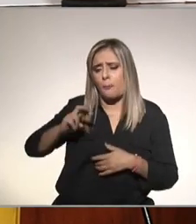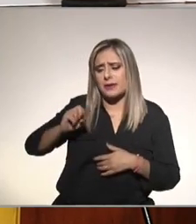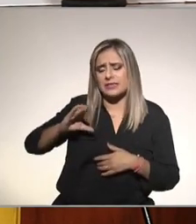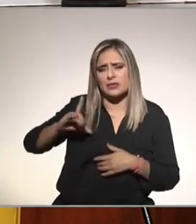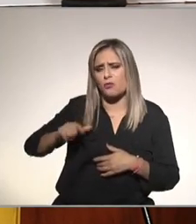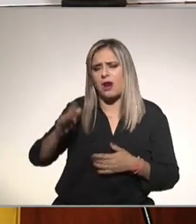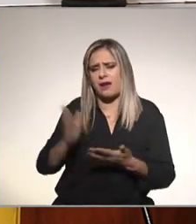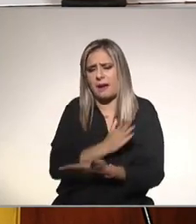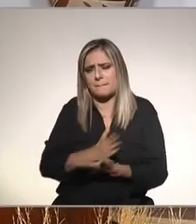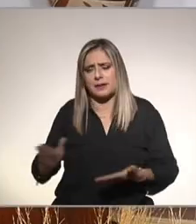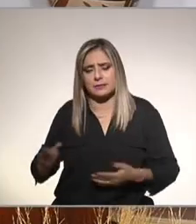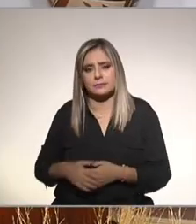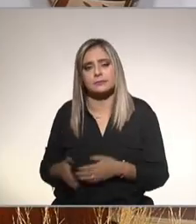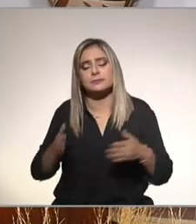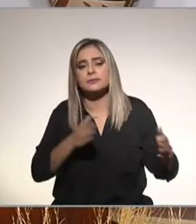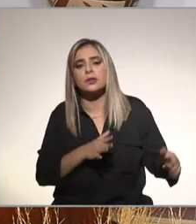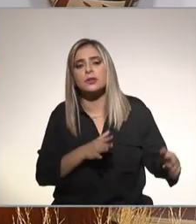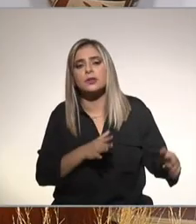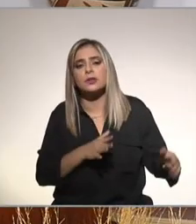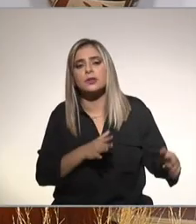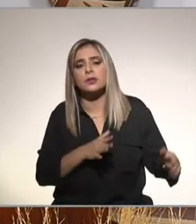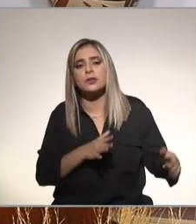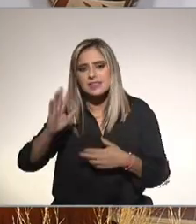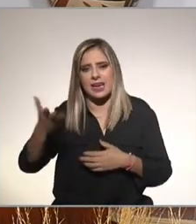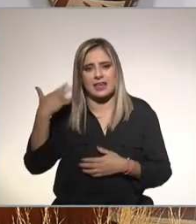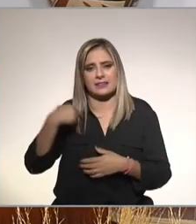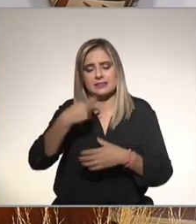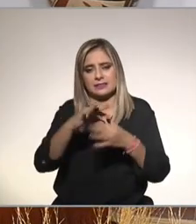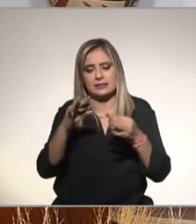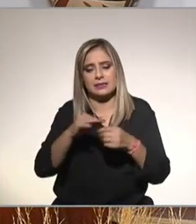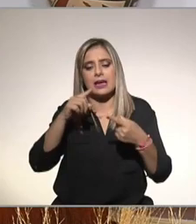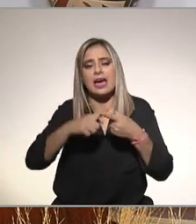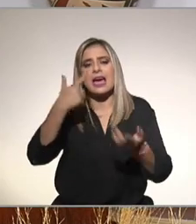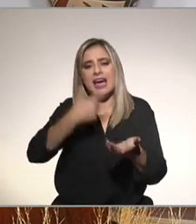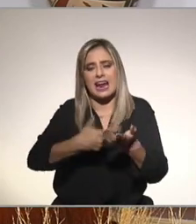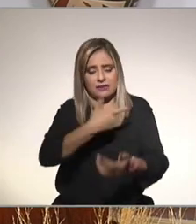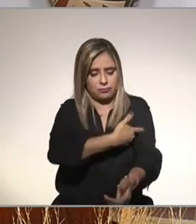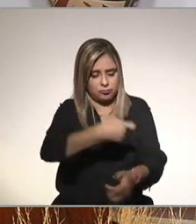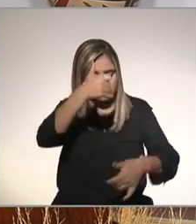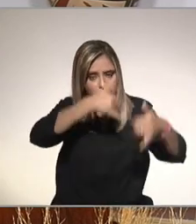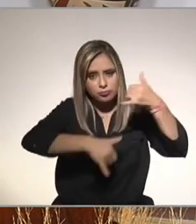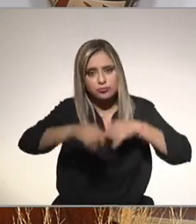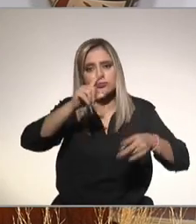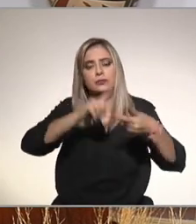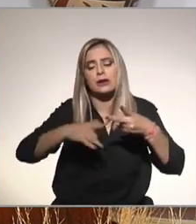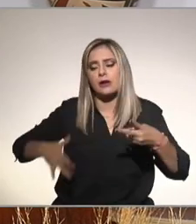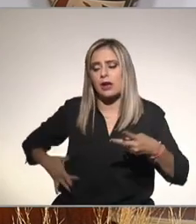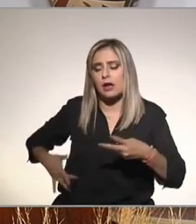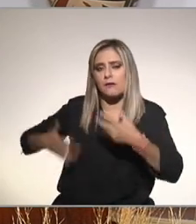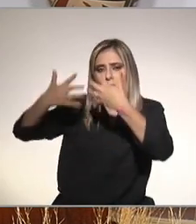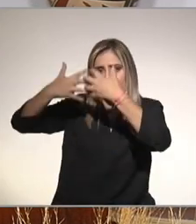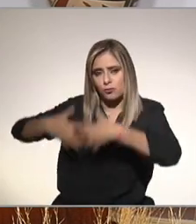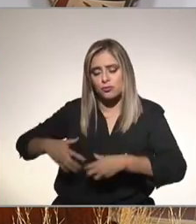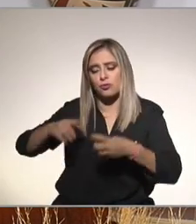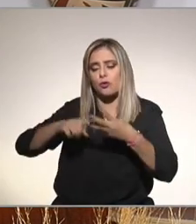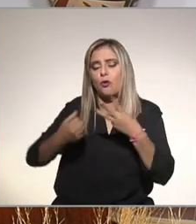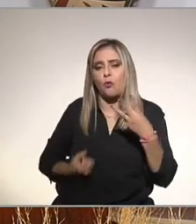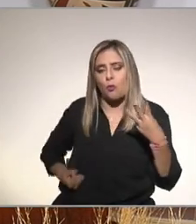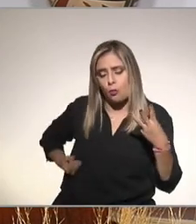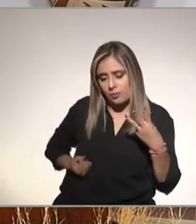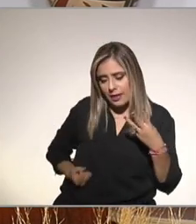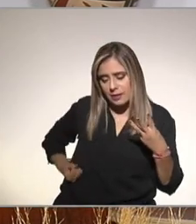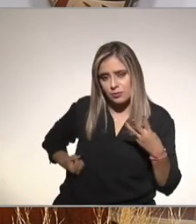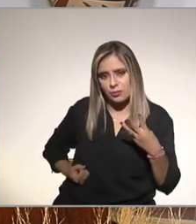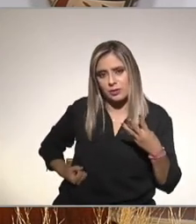este perfecto ¿qué estudios hacerme? ya se comentó grasas en sangre pruebas de función hepática y un ultrasonido para